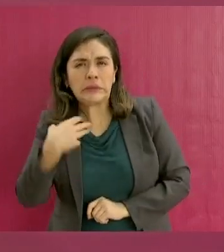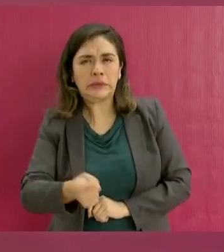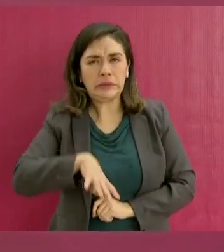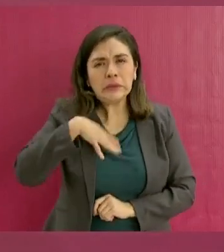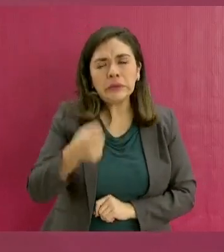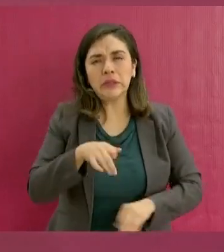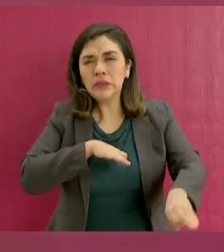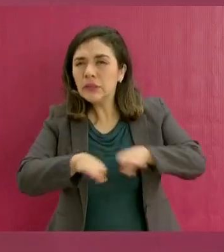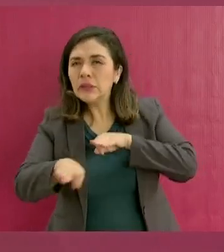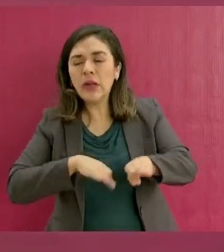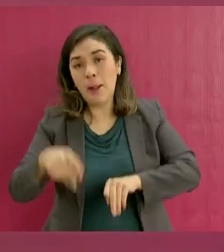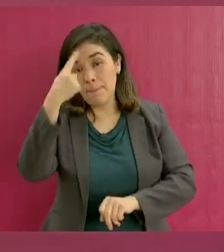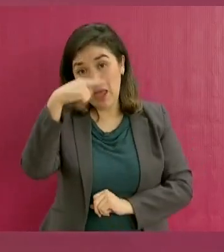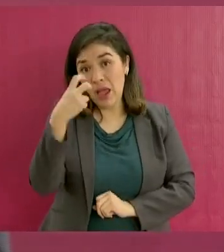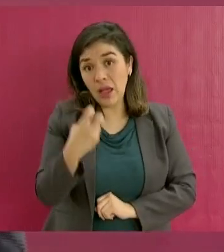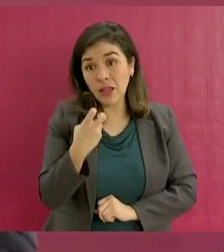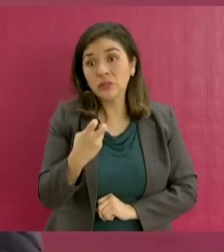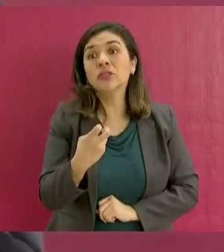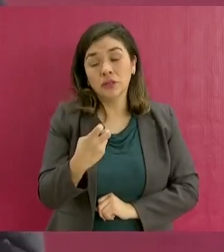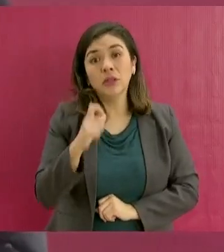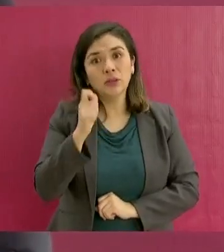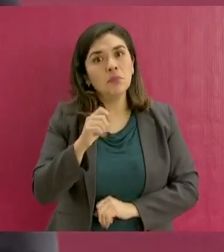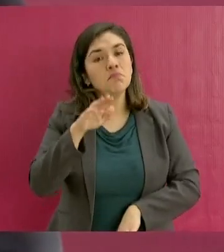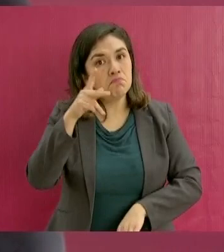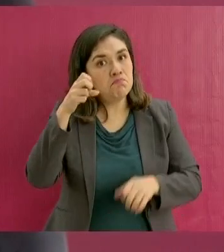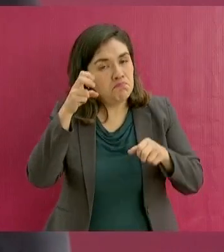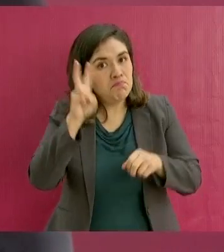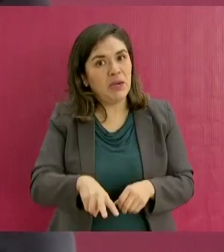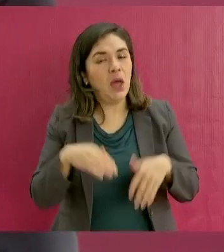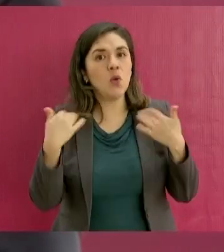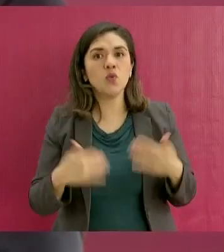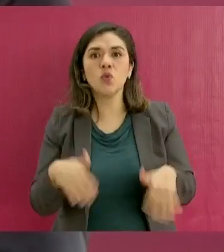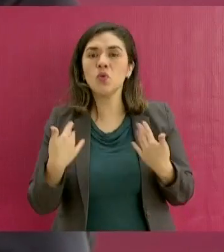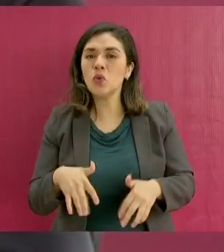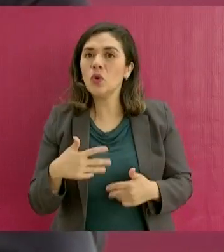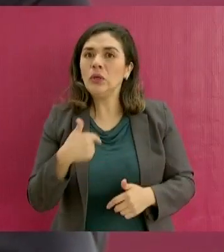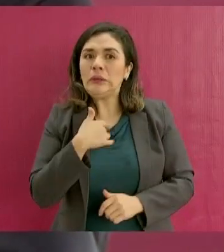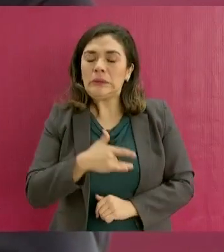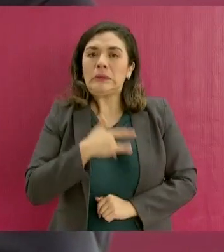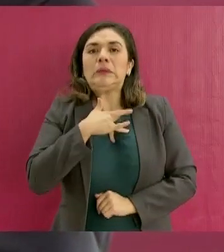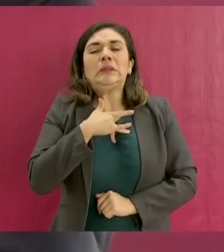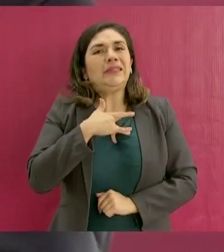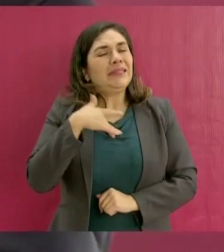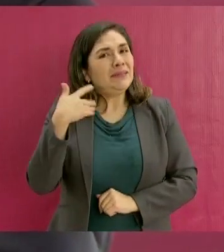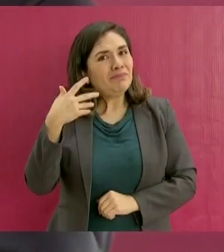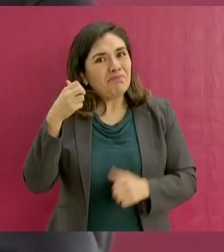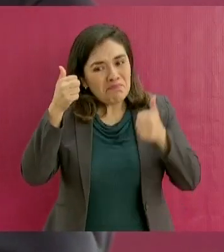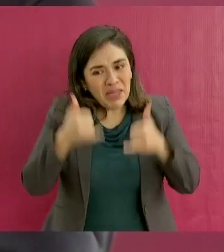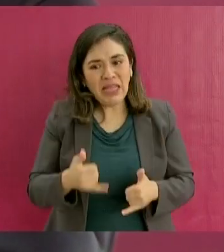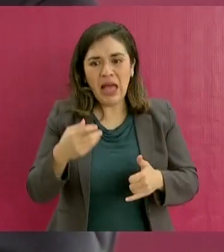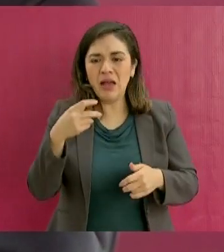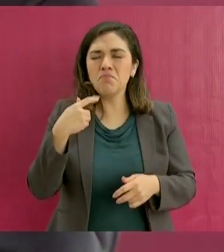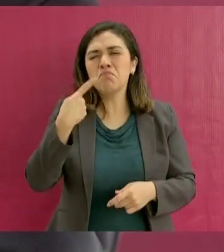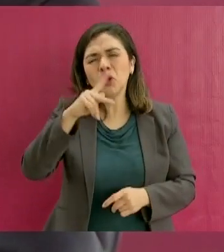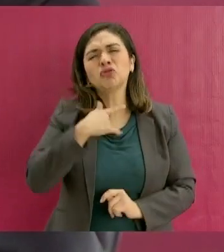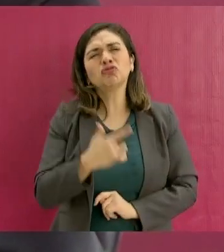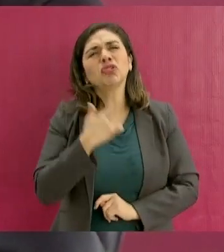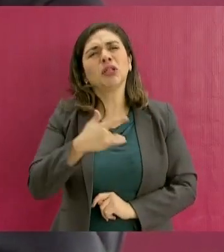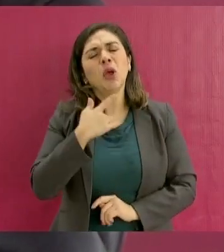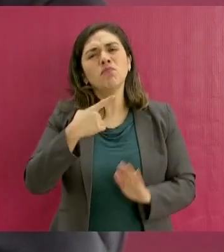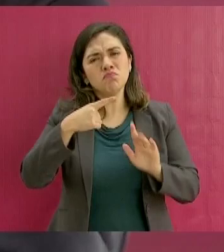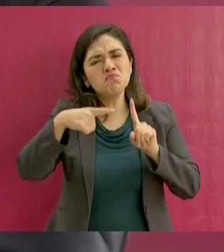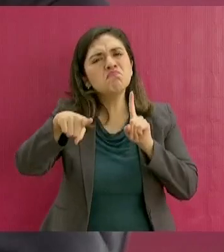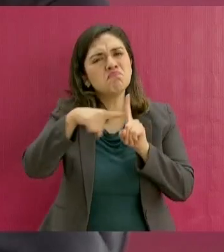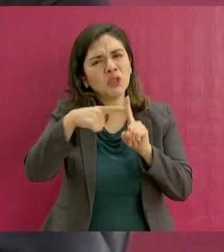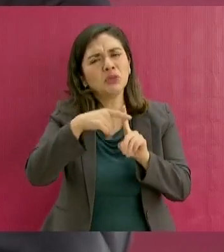es mucho el pesar, pero estoy optimista porque ya